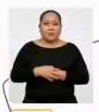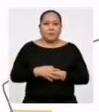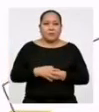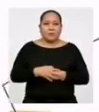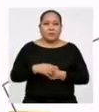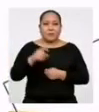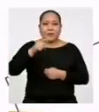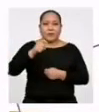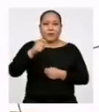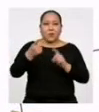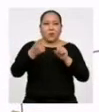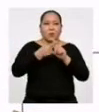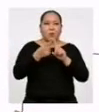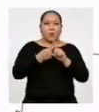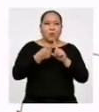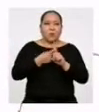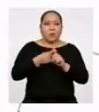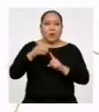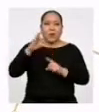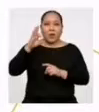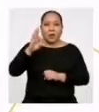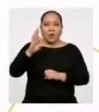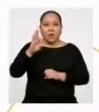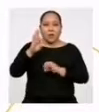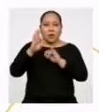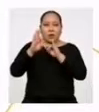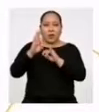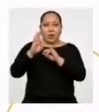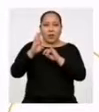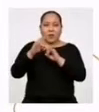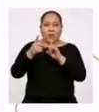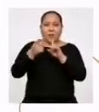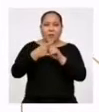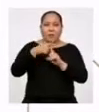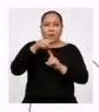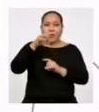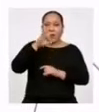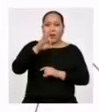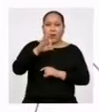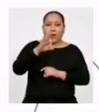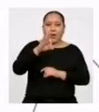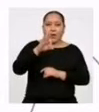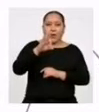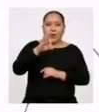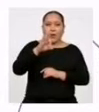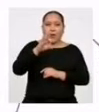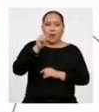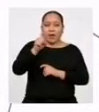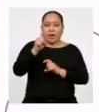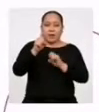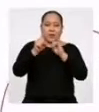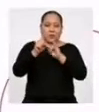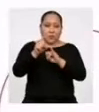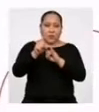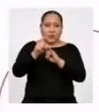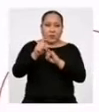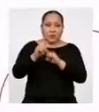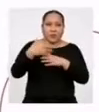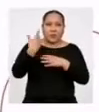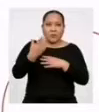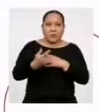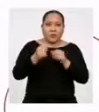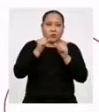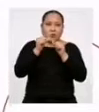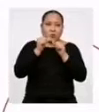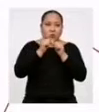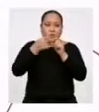Debo multiplicar la frecuencia absoluta F sub i Por la marca de clase X sub i Y luego sus